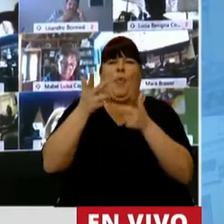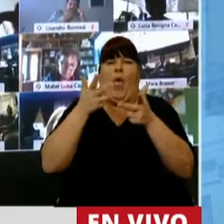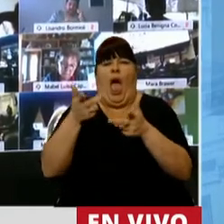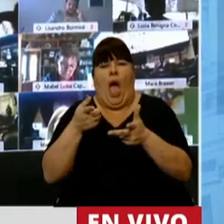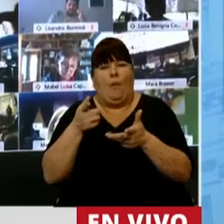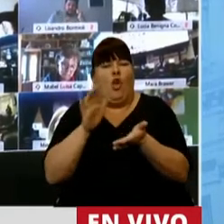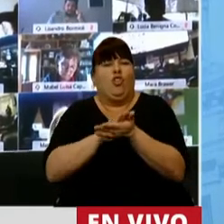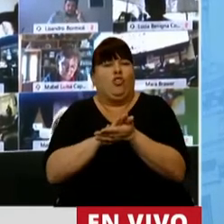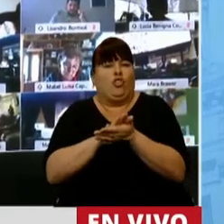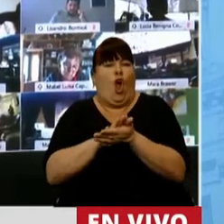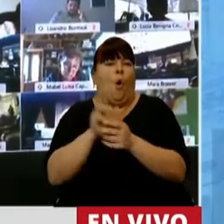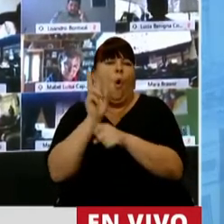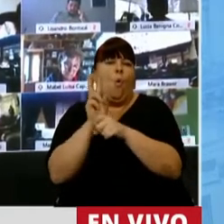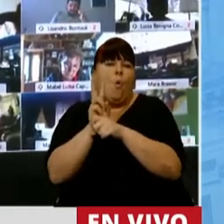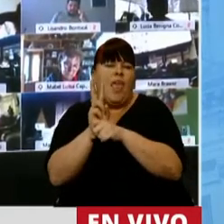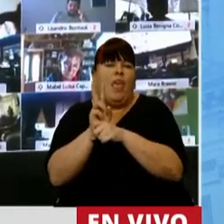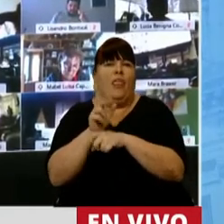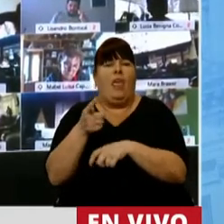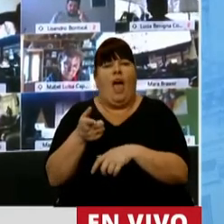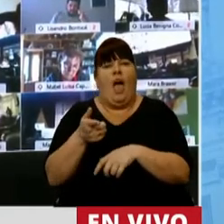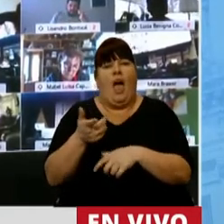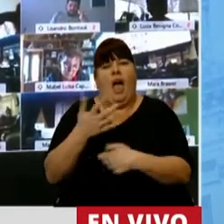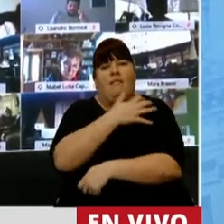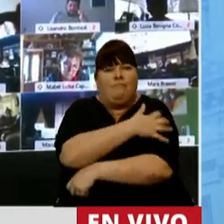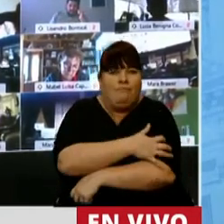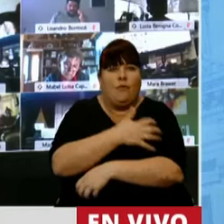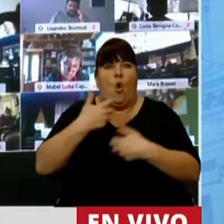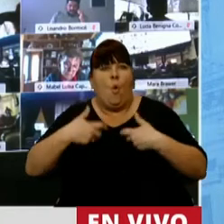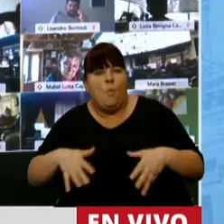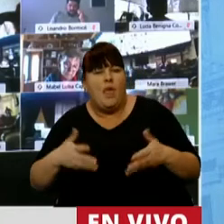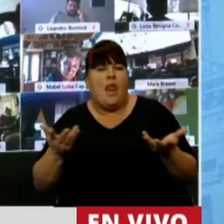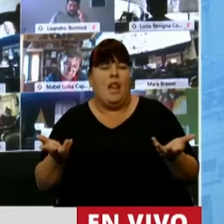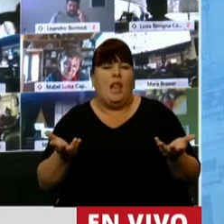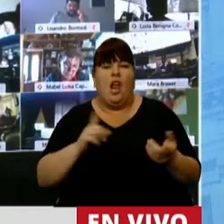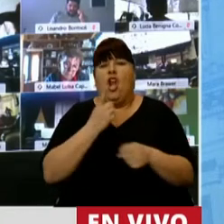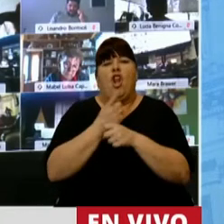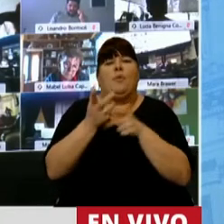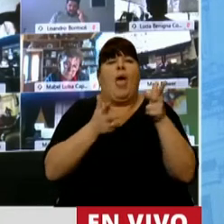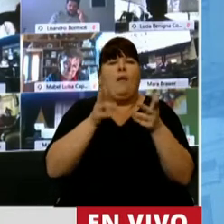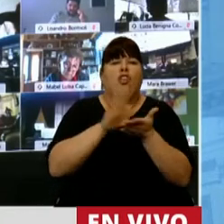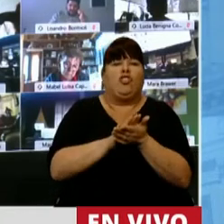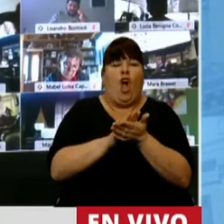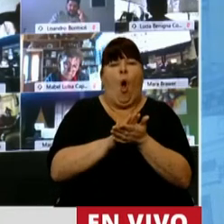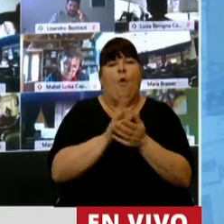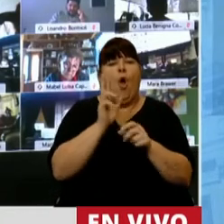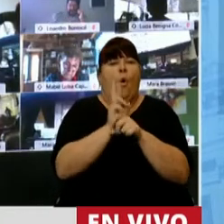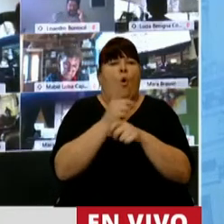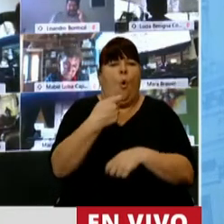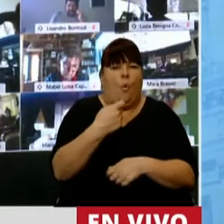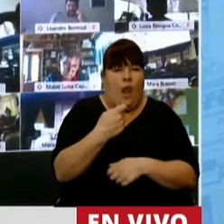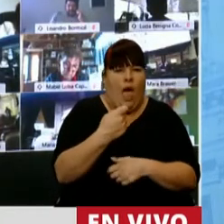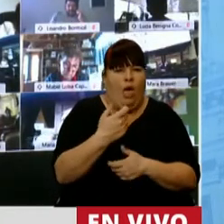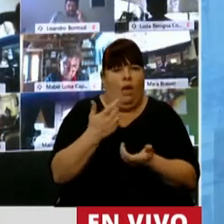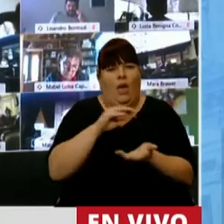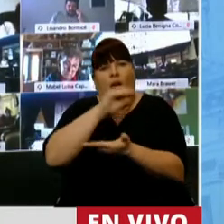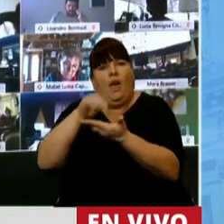de la protección de los más humildes, no podemos estar hablando de la desprotección de los jubilados y no